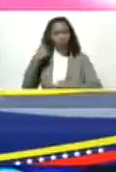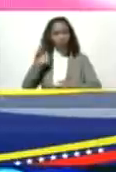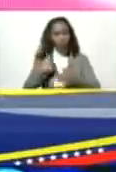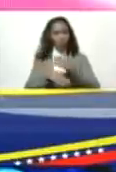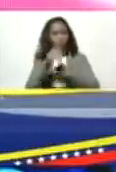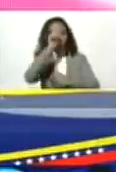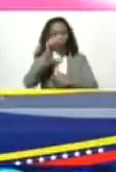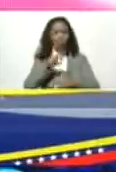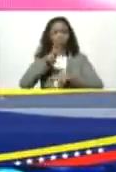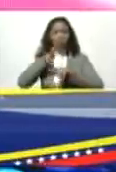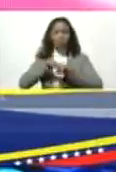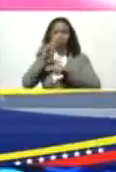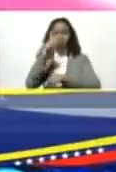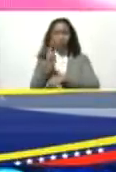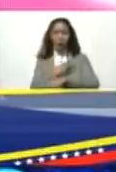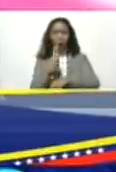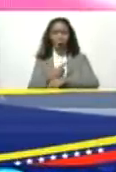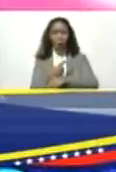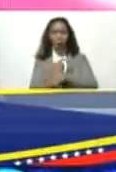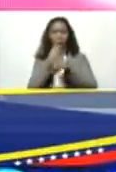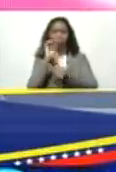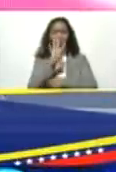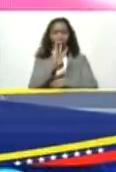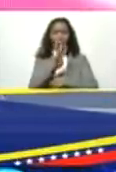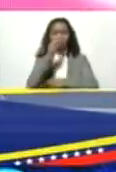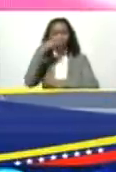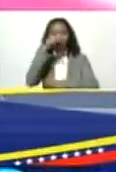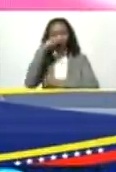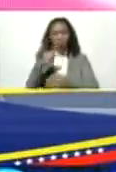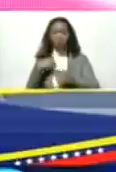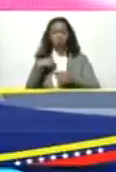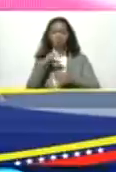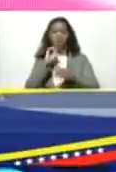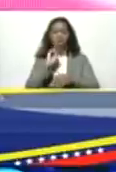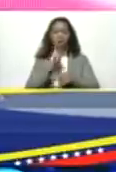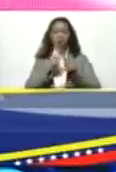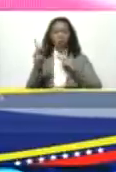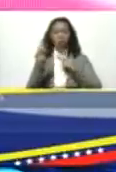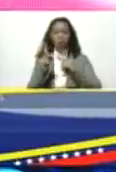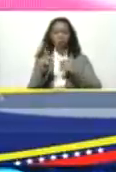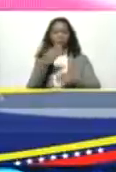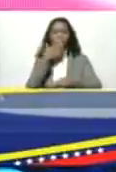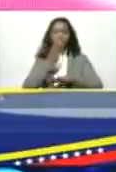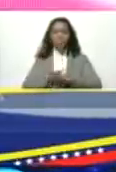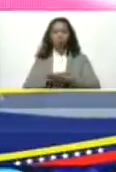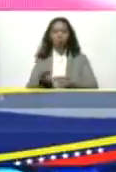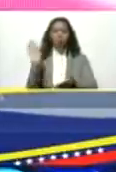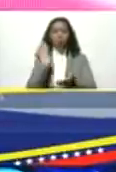domingos me siento una hora a misa rezo cuatro Padre Nuestro y salgo cero kilómetros a pecar otra vez